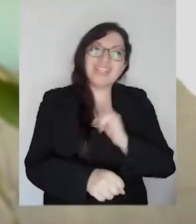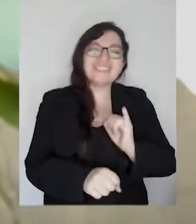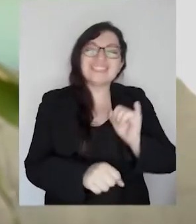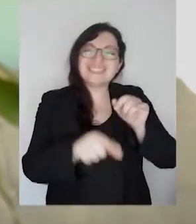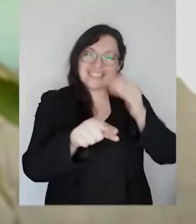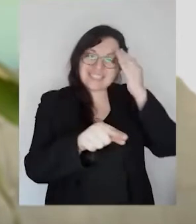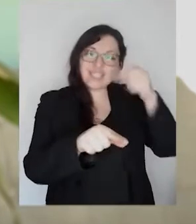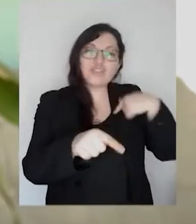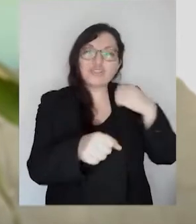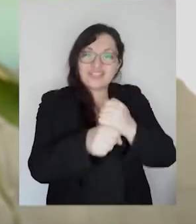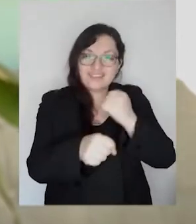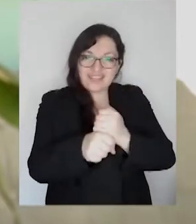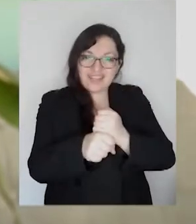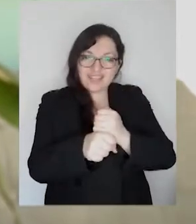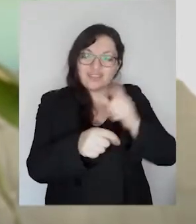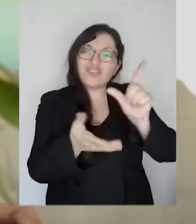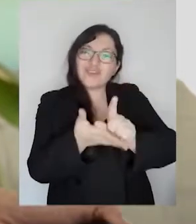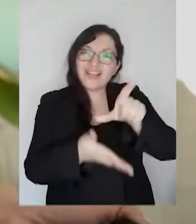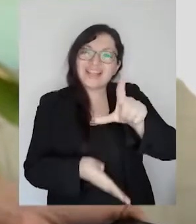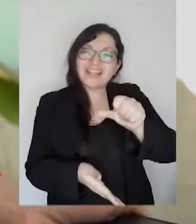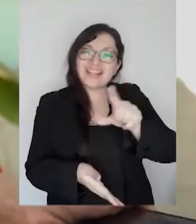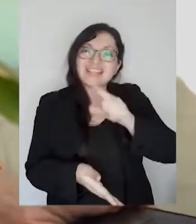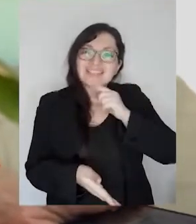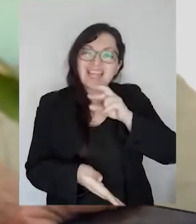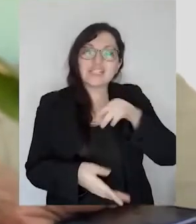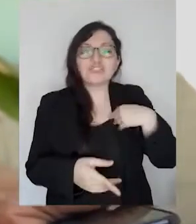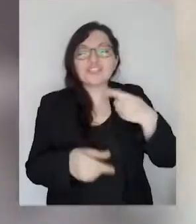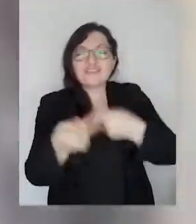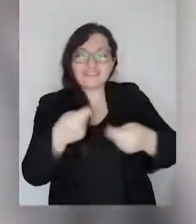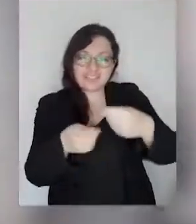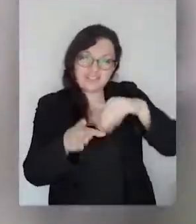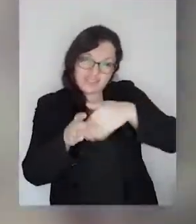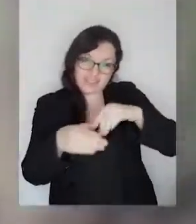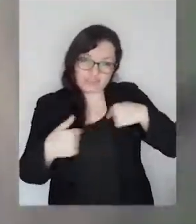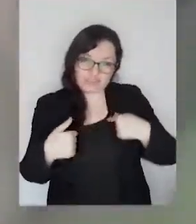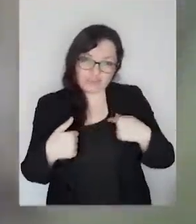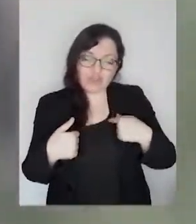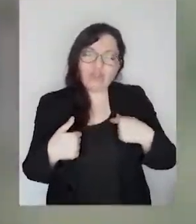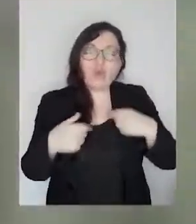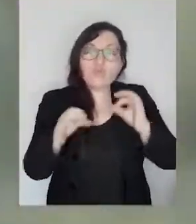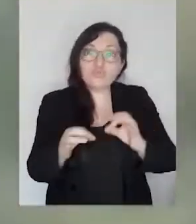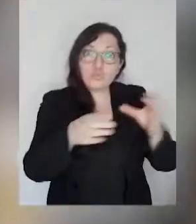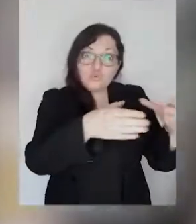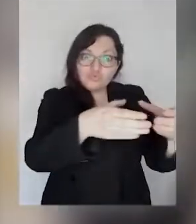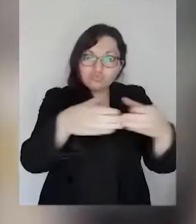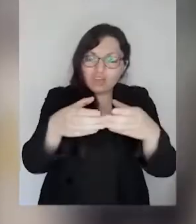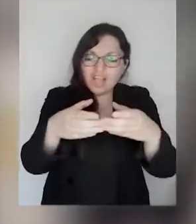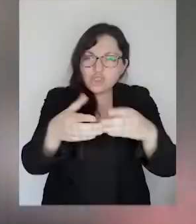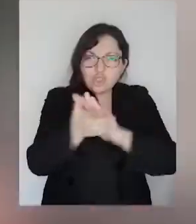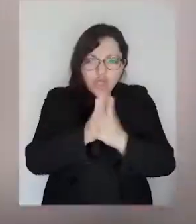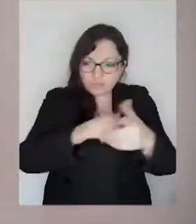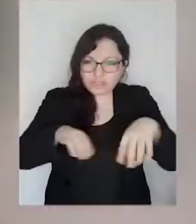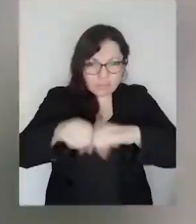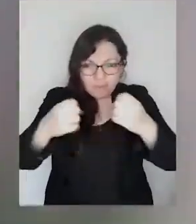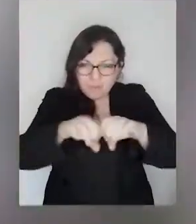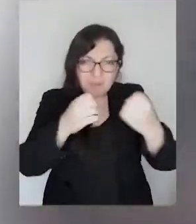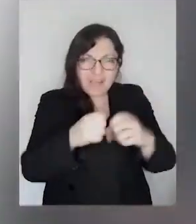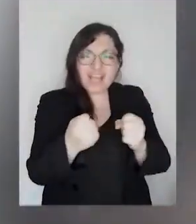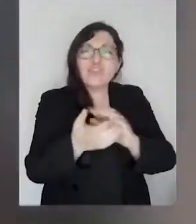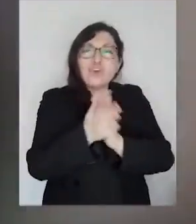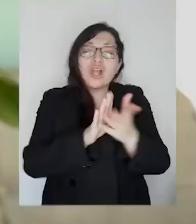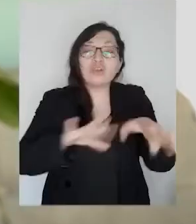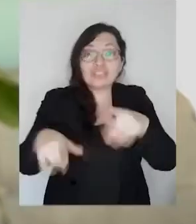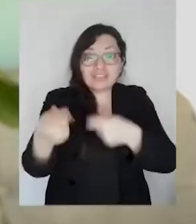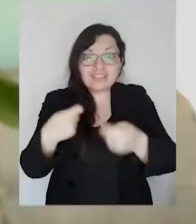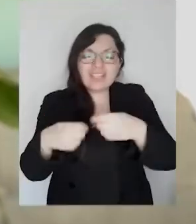día estaba trabajando en las tarrias, vendiendo ahí como artesana que soy. Pasó una turba y me destruyeron todo. Perdí toda mi